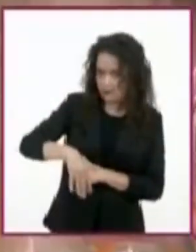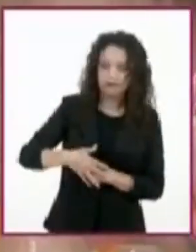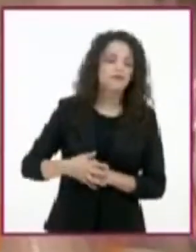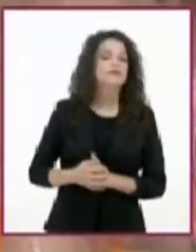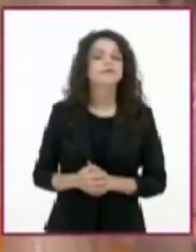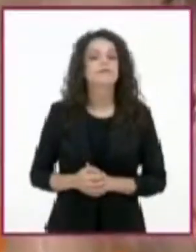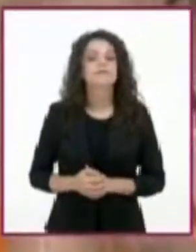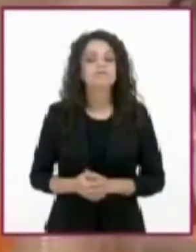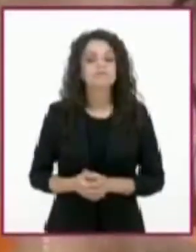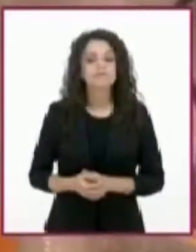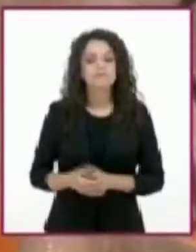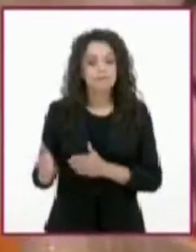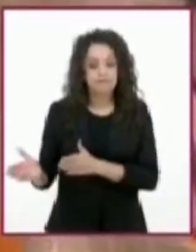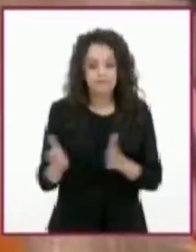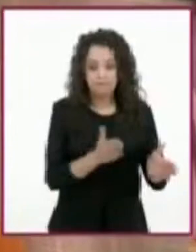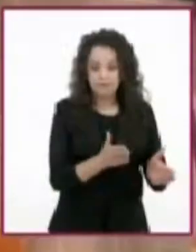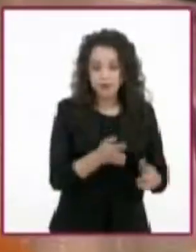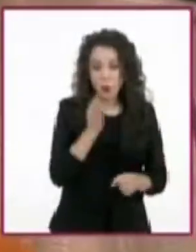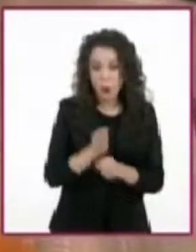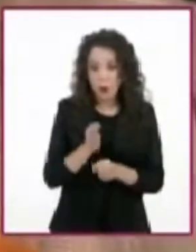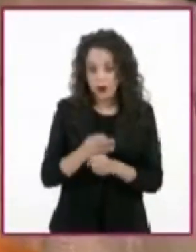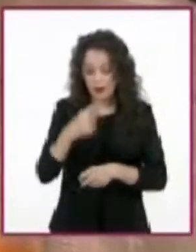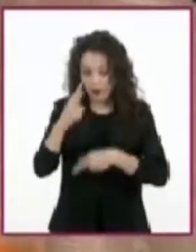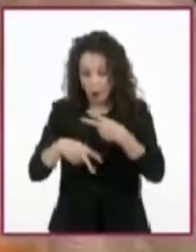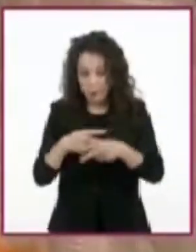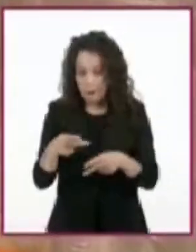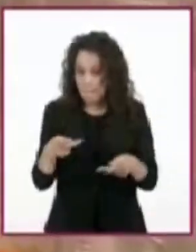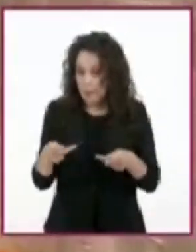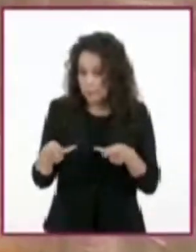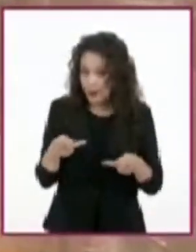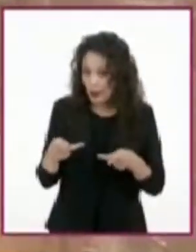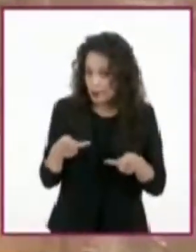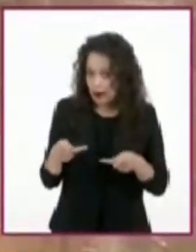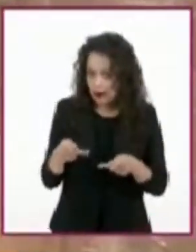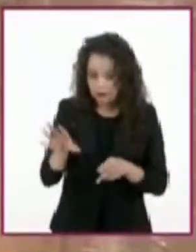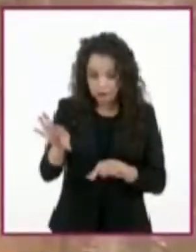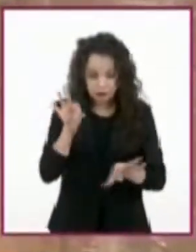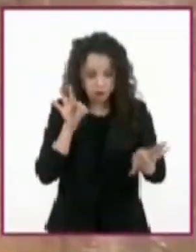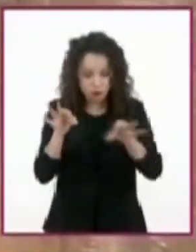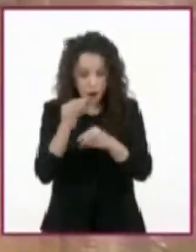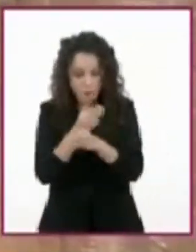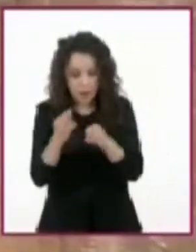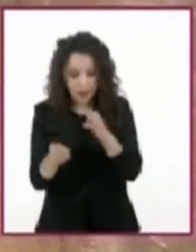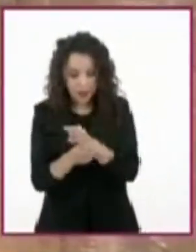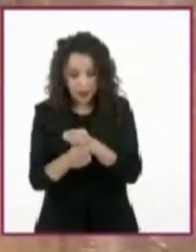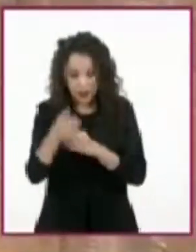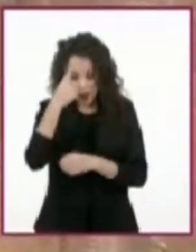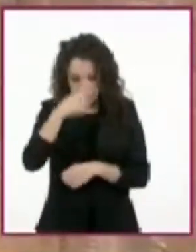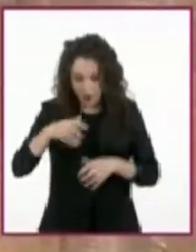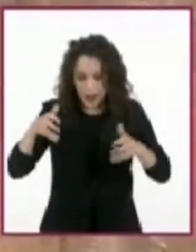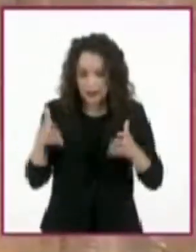Ahora continuamos con la preparación y selección de materiales para nuestro platillo.